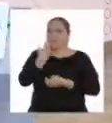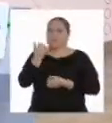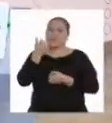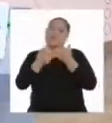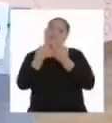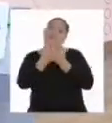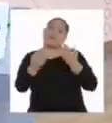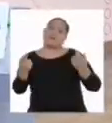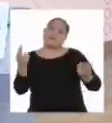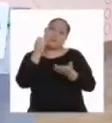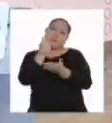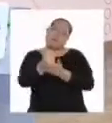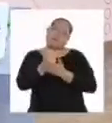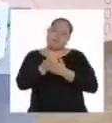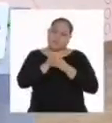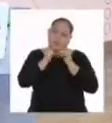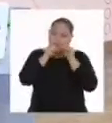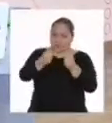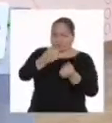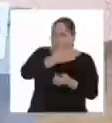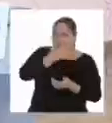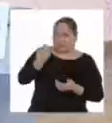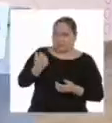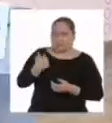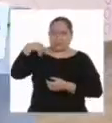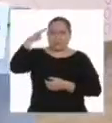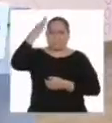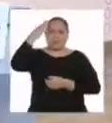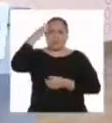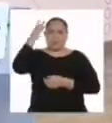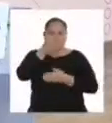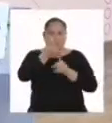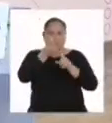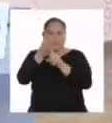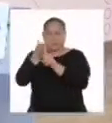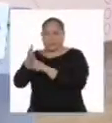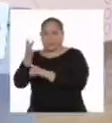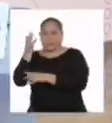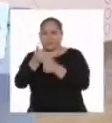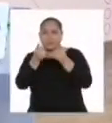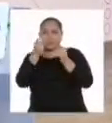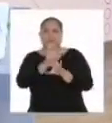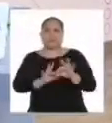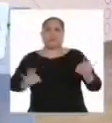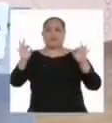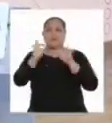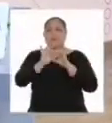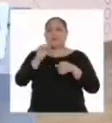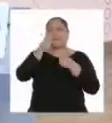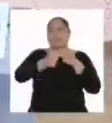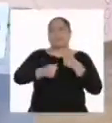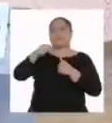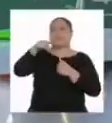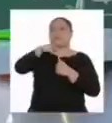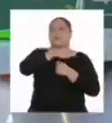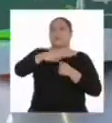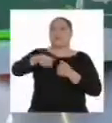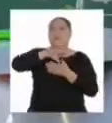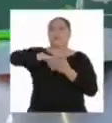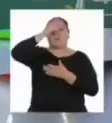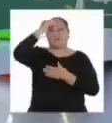¿Qué recursos nos ayudan a seguir mejorando y a saber identificar la importancia de cada uno de nuestros aprendizajes?